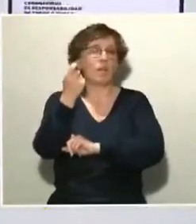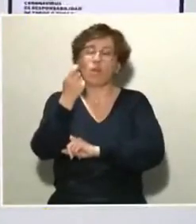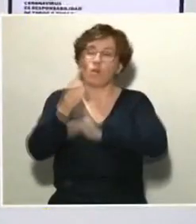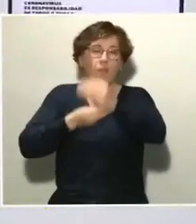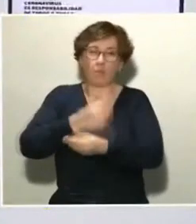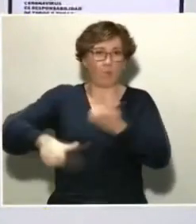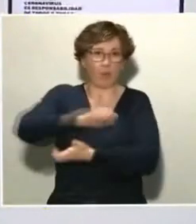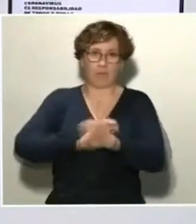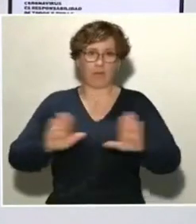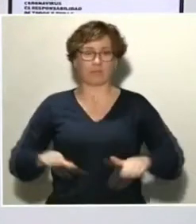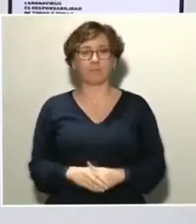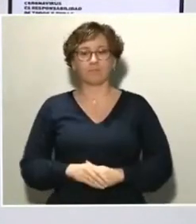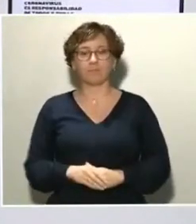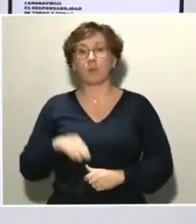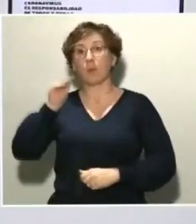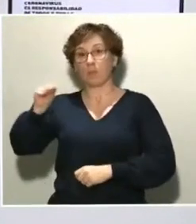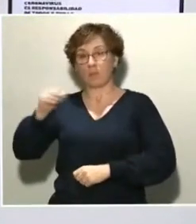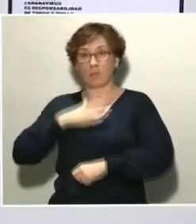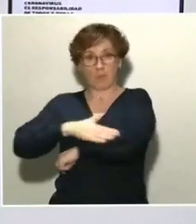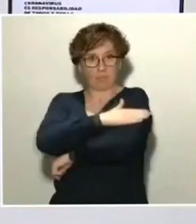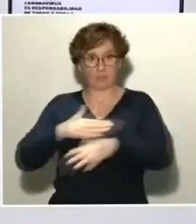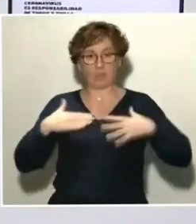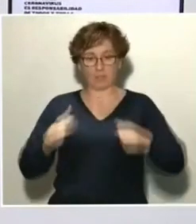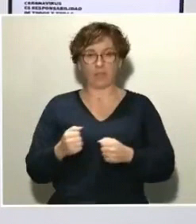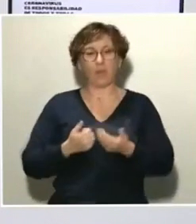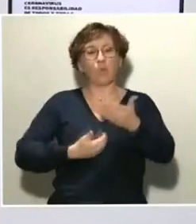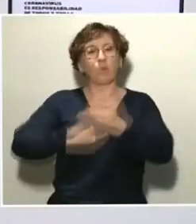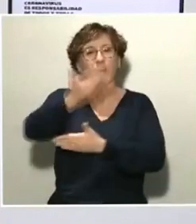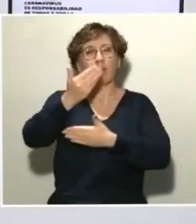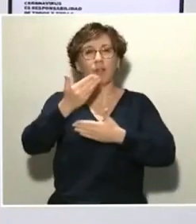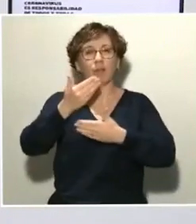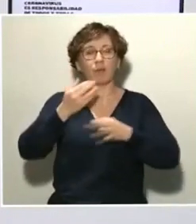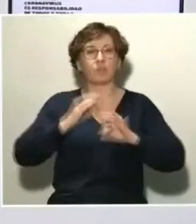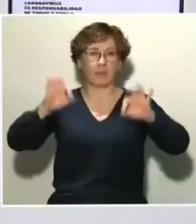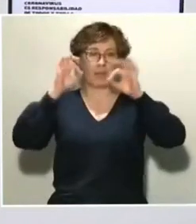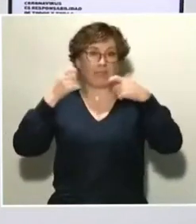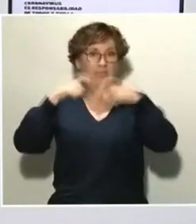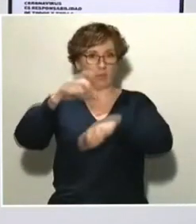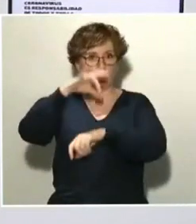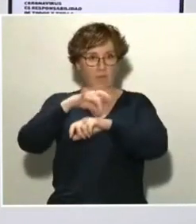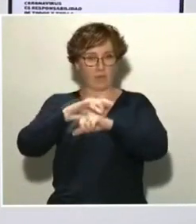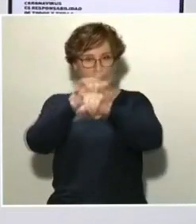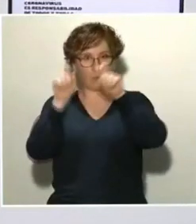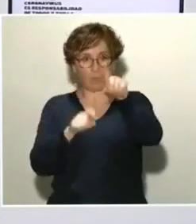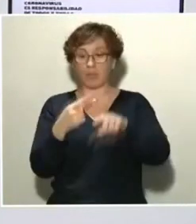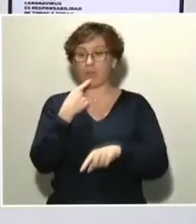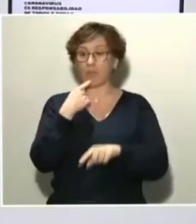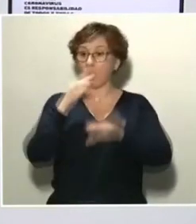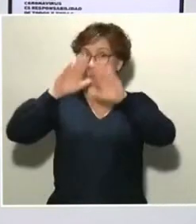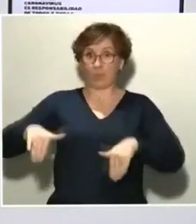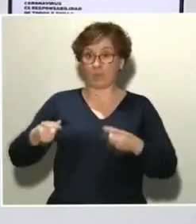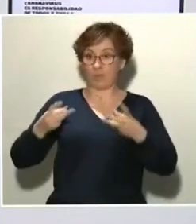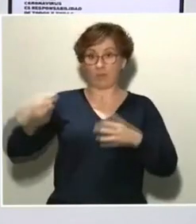Para el ministro Illa, la publicación especializada del sector redacción médica le pregunta ¿La última cifra de profesionales sanitarios contagiados era de